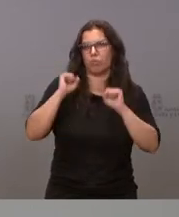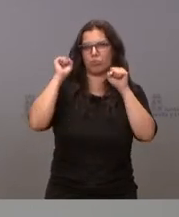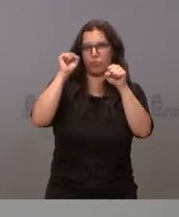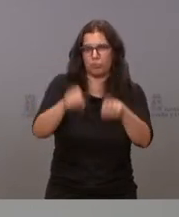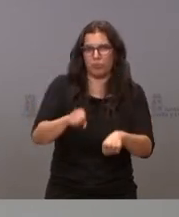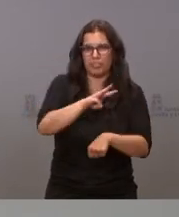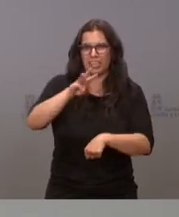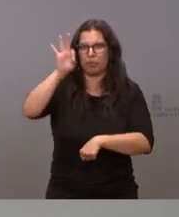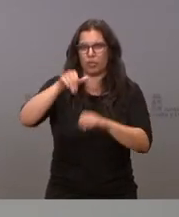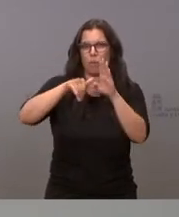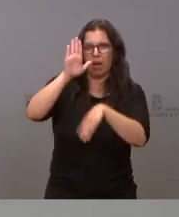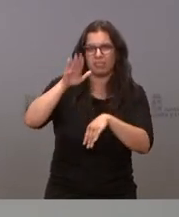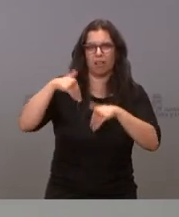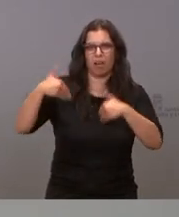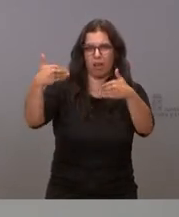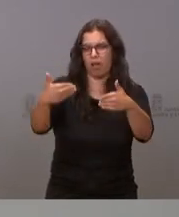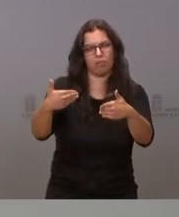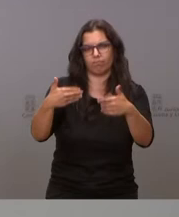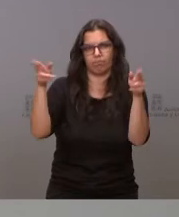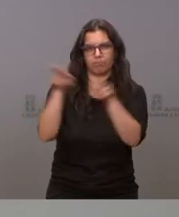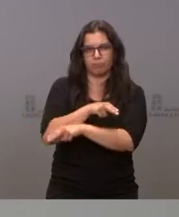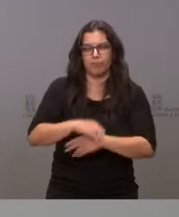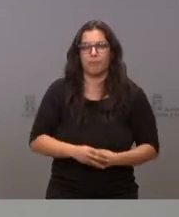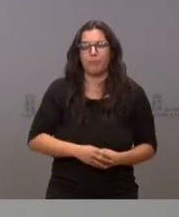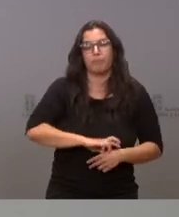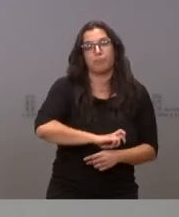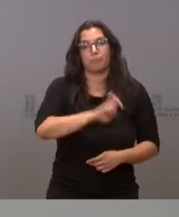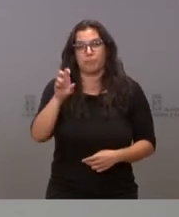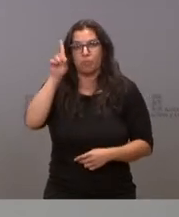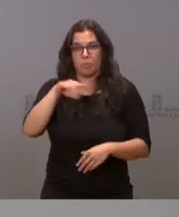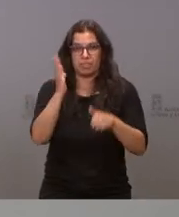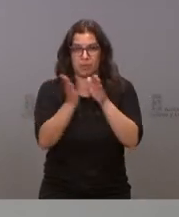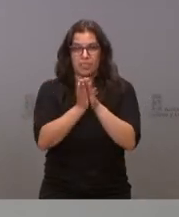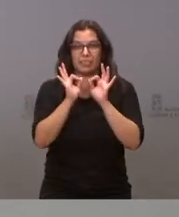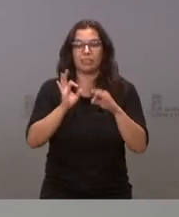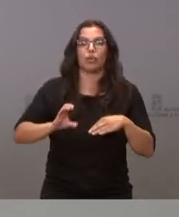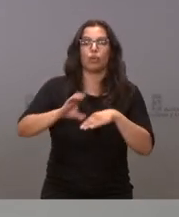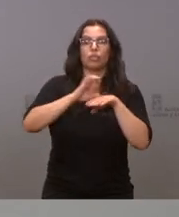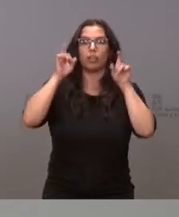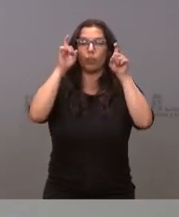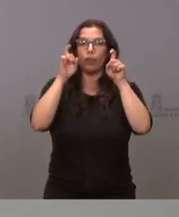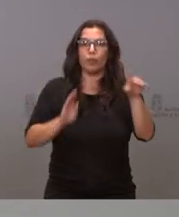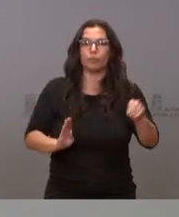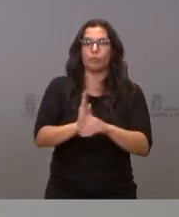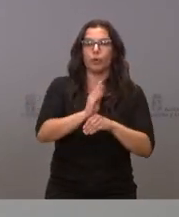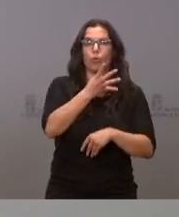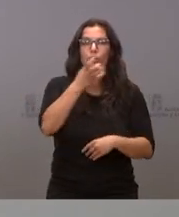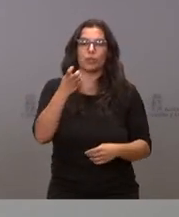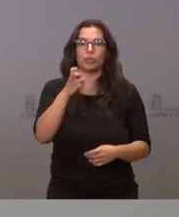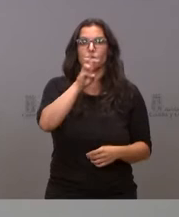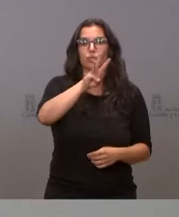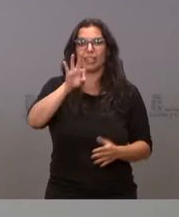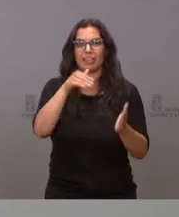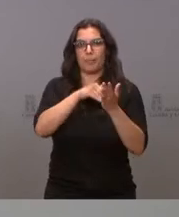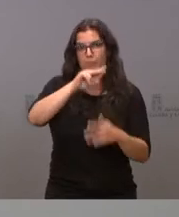tercio de la duración inicial del contrato. En otro orden de cosas, también el expediente, desde la Consejería de Educación se destina 430